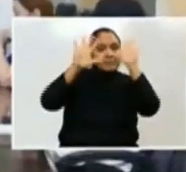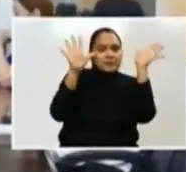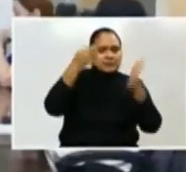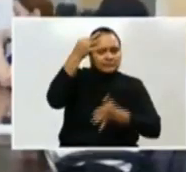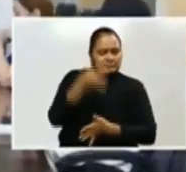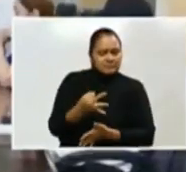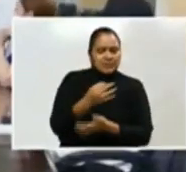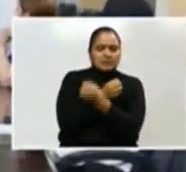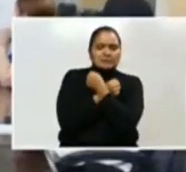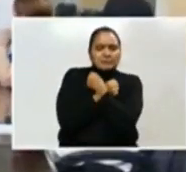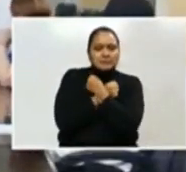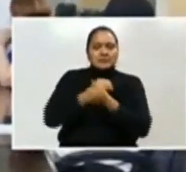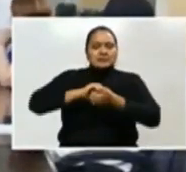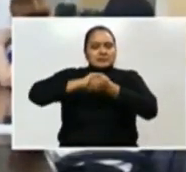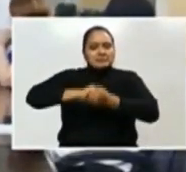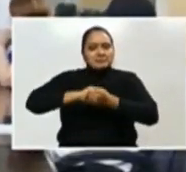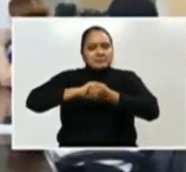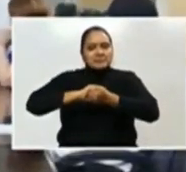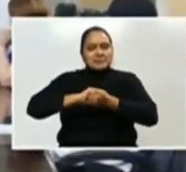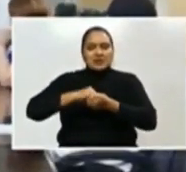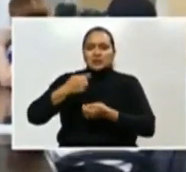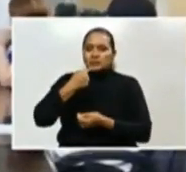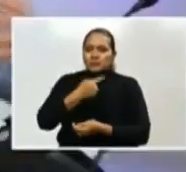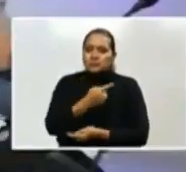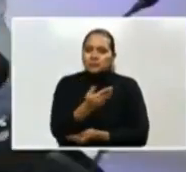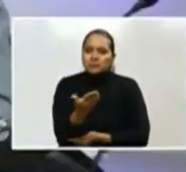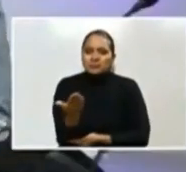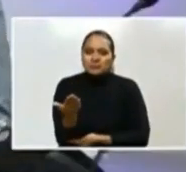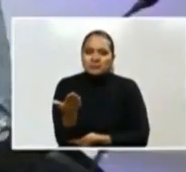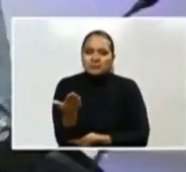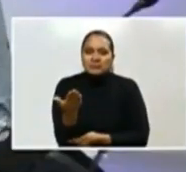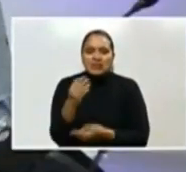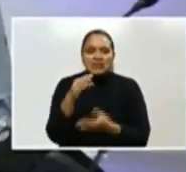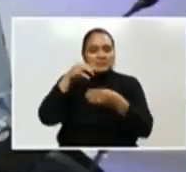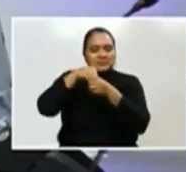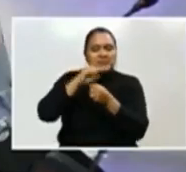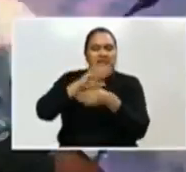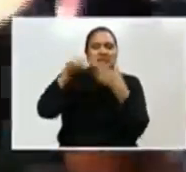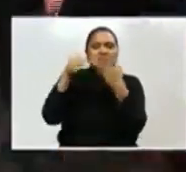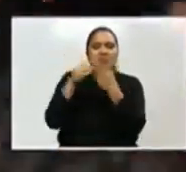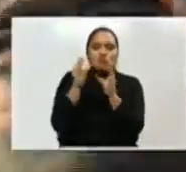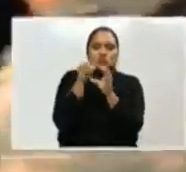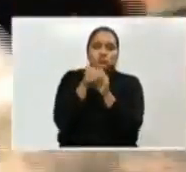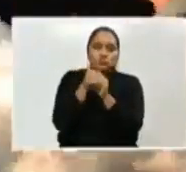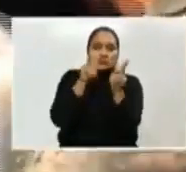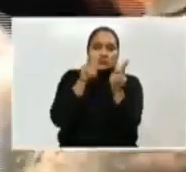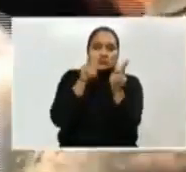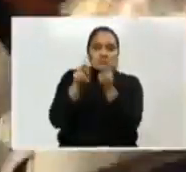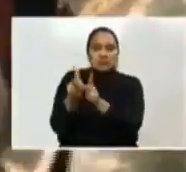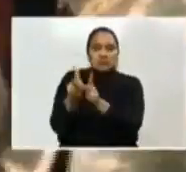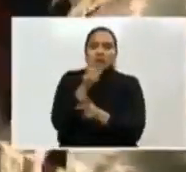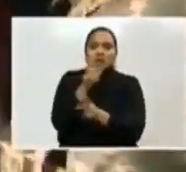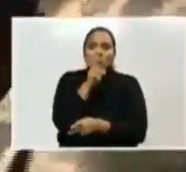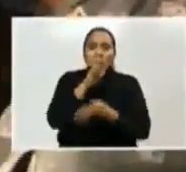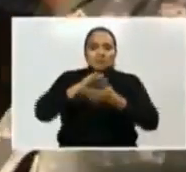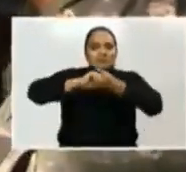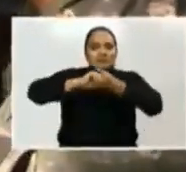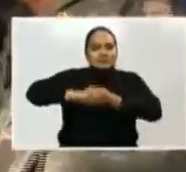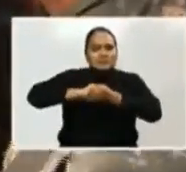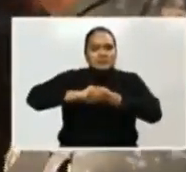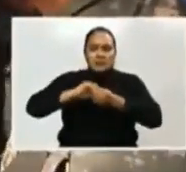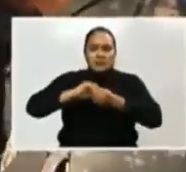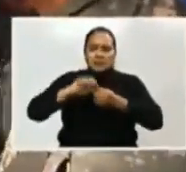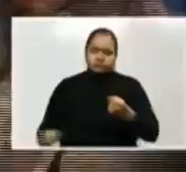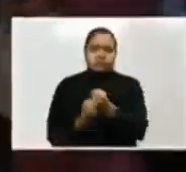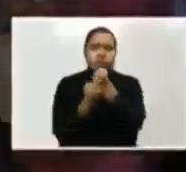con mucho cariño y solidaridad y sobre todo con la inclusión de diferentes sectores. Honduras Solidaria es